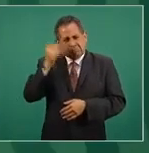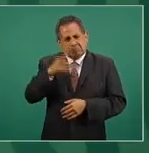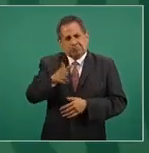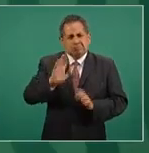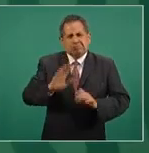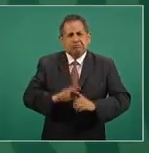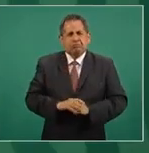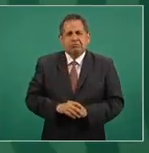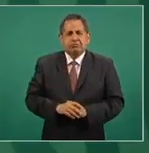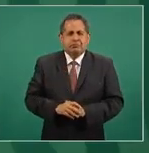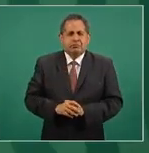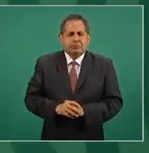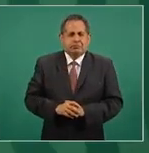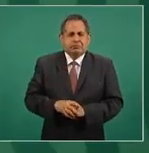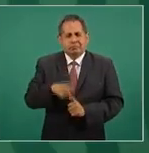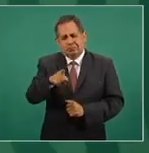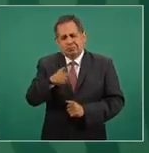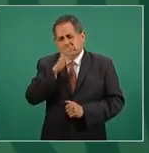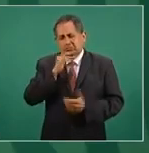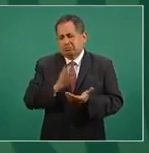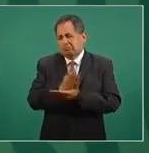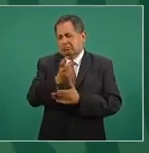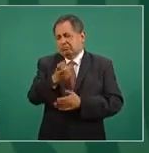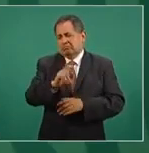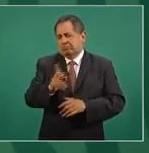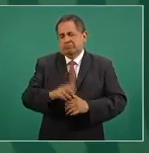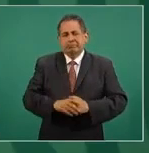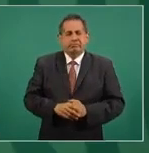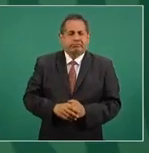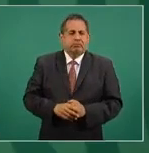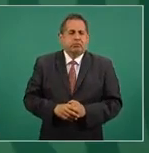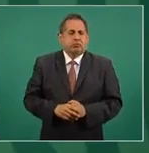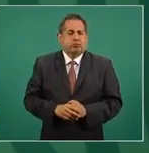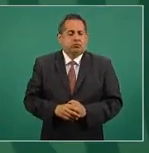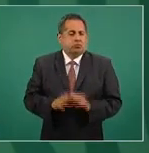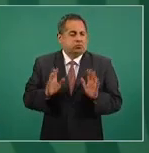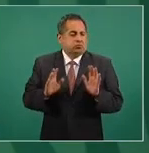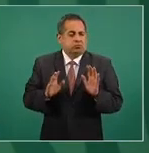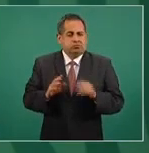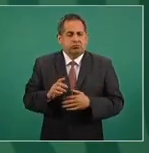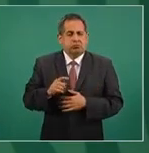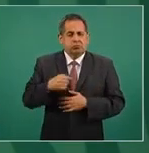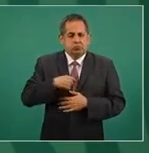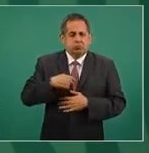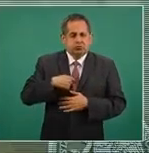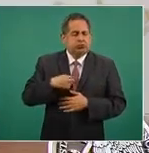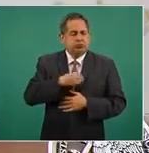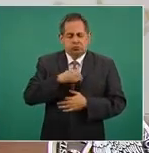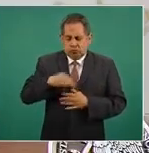vamos nosotros a dejar de cumplir con la ley, pero no creo que